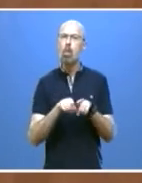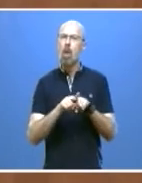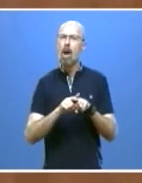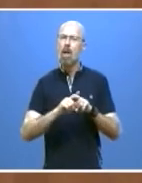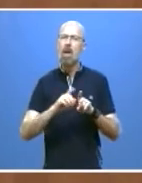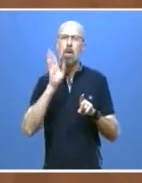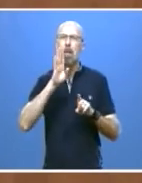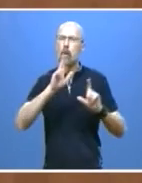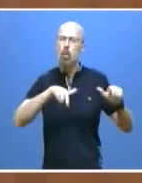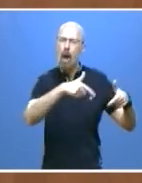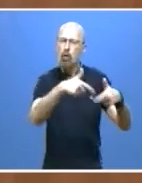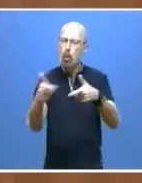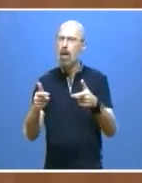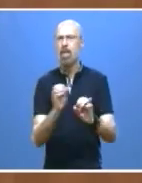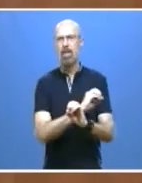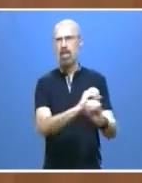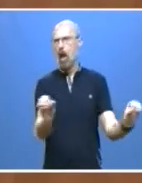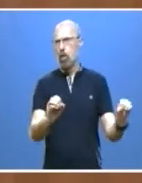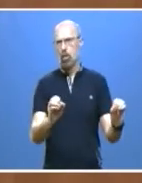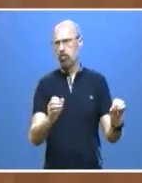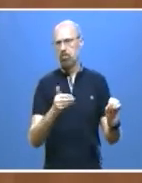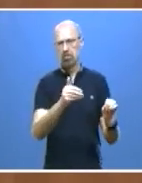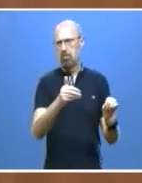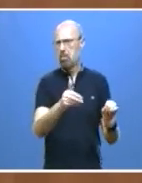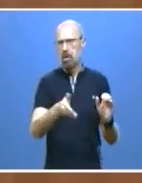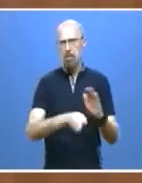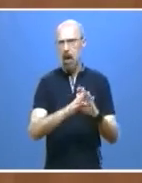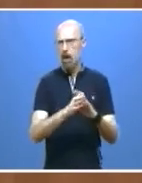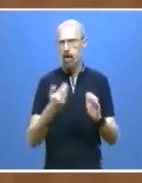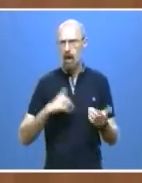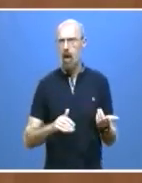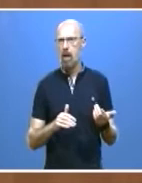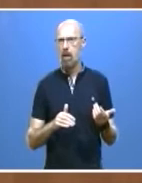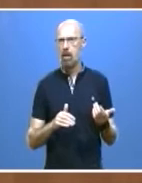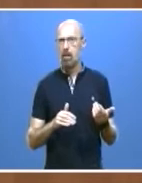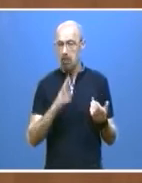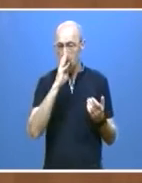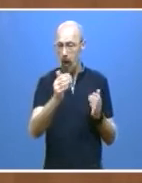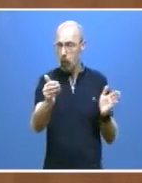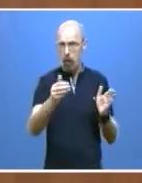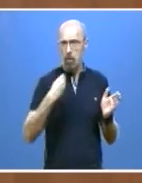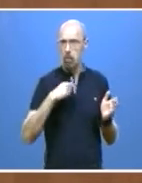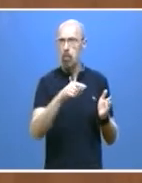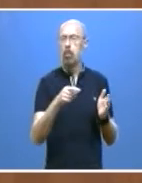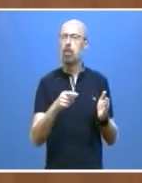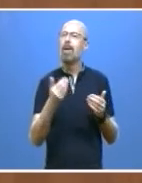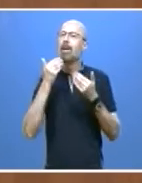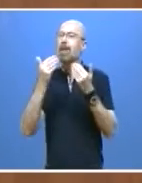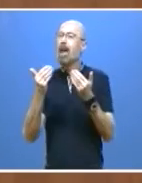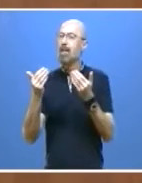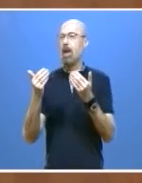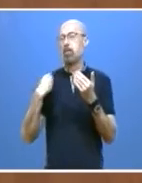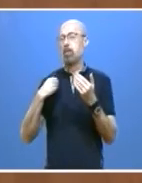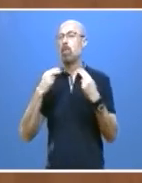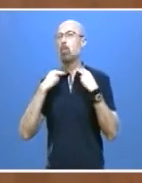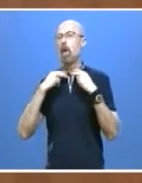en esta legislatura. También con esas magníficas socias que son las diputaciones provinciales. Con una